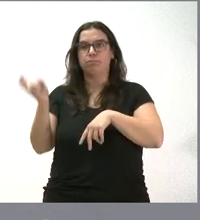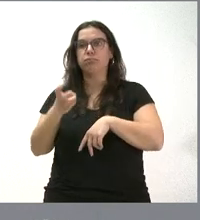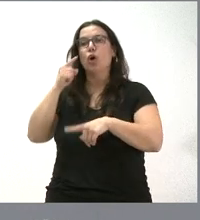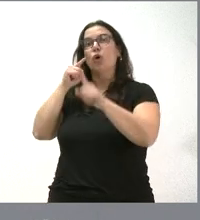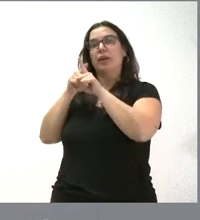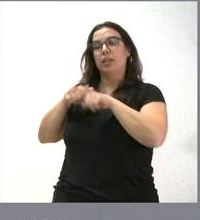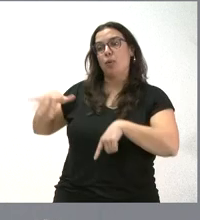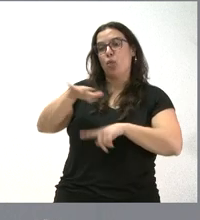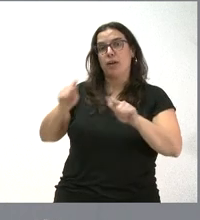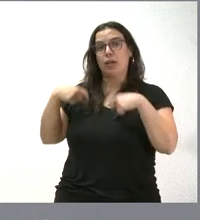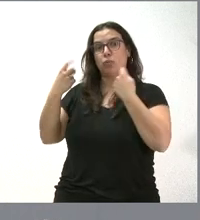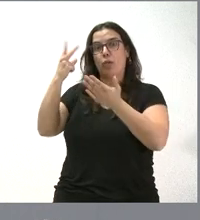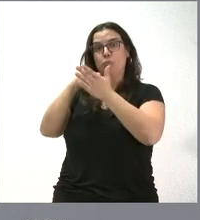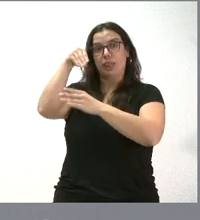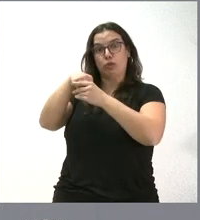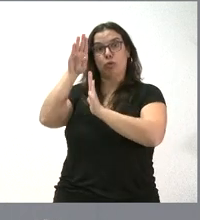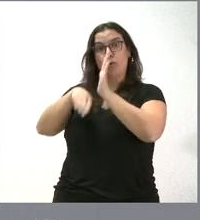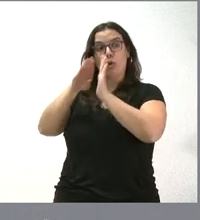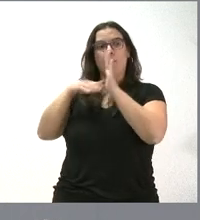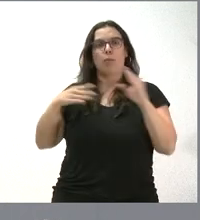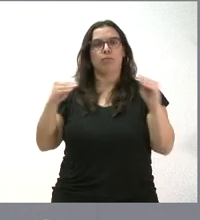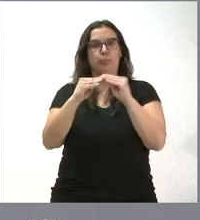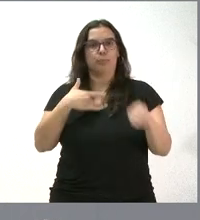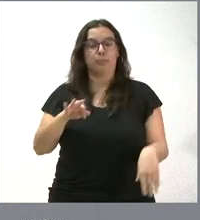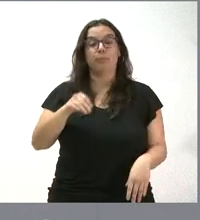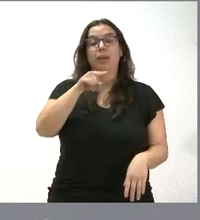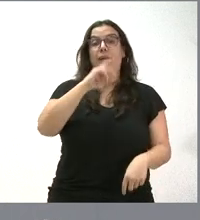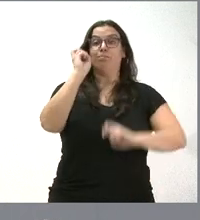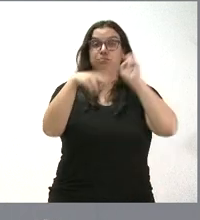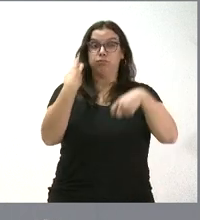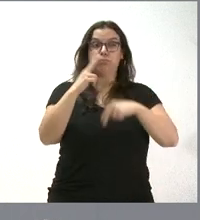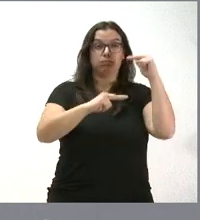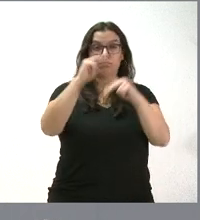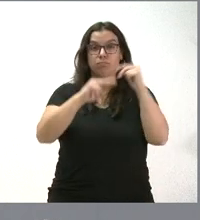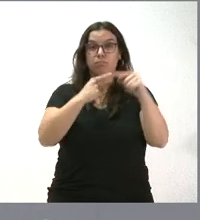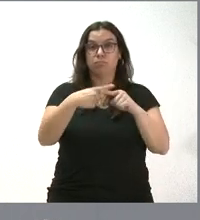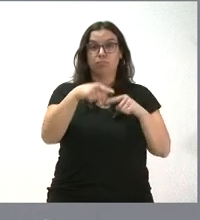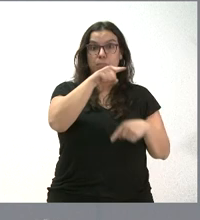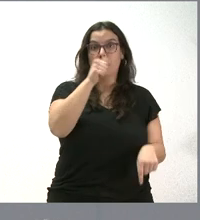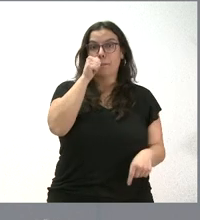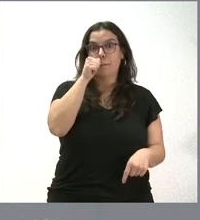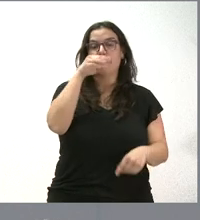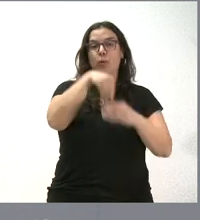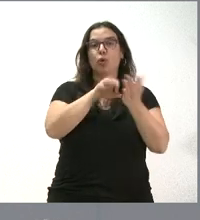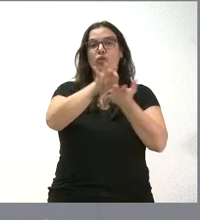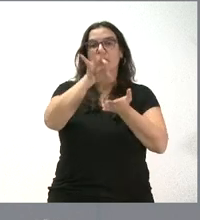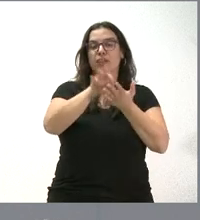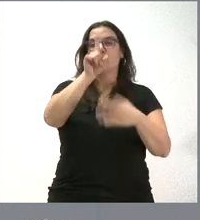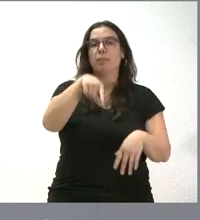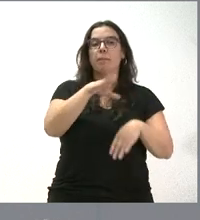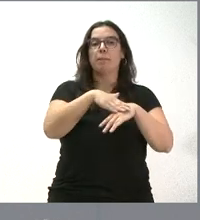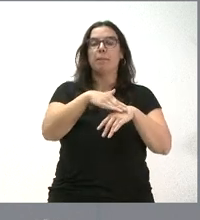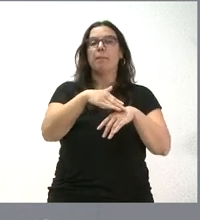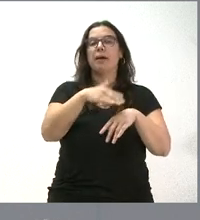los lugares Natura 2000. Y entre las obras está el servicio para acudir a un